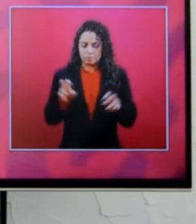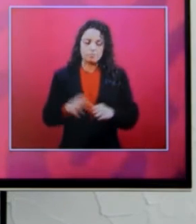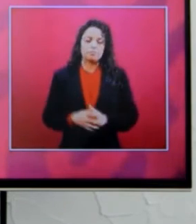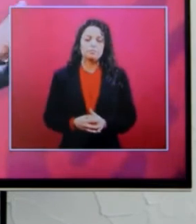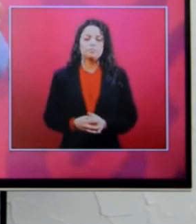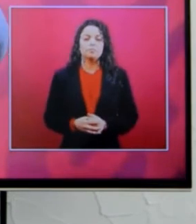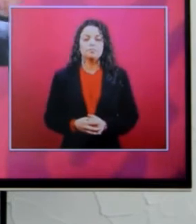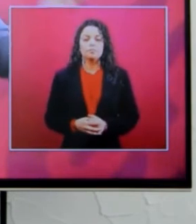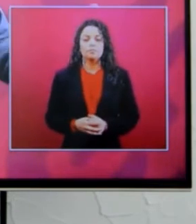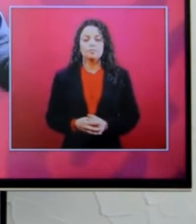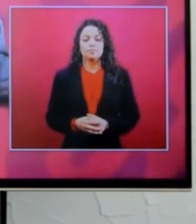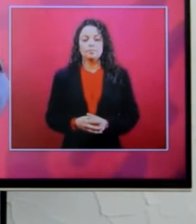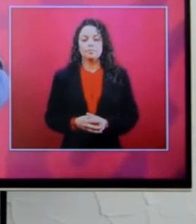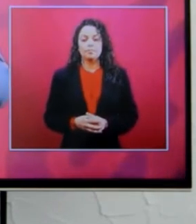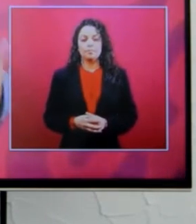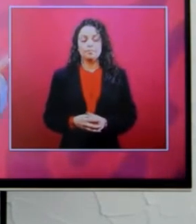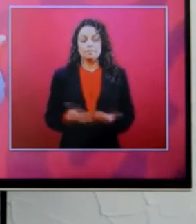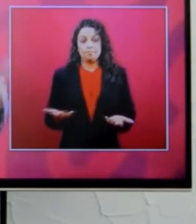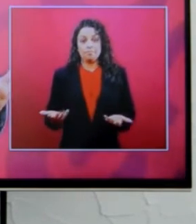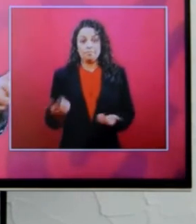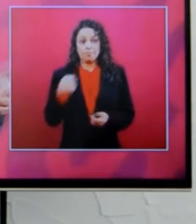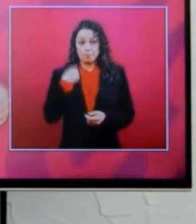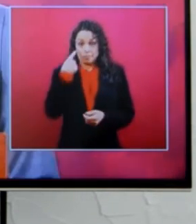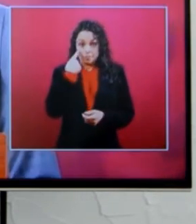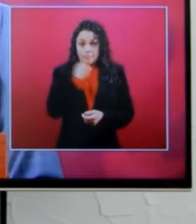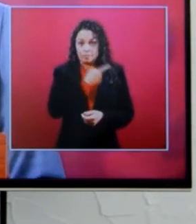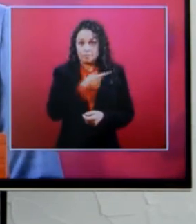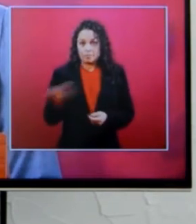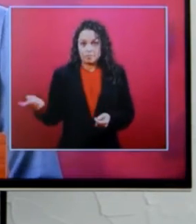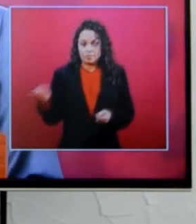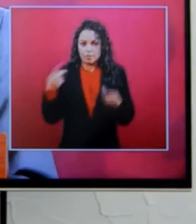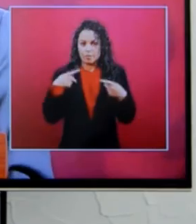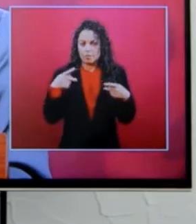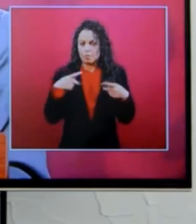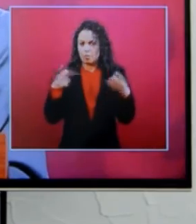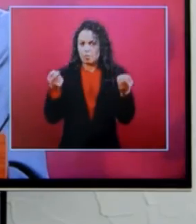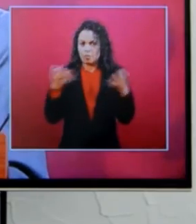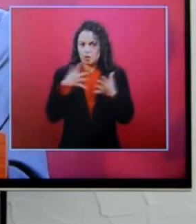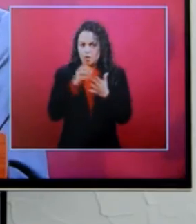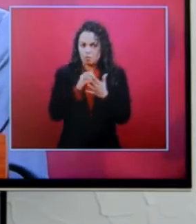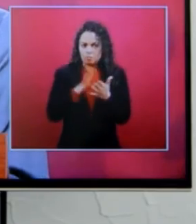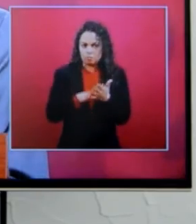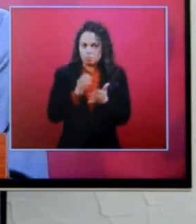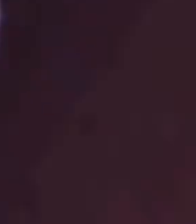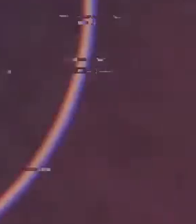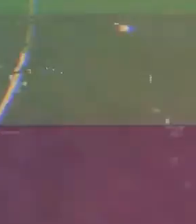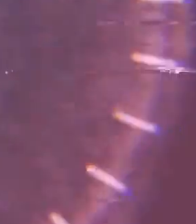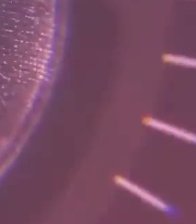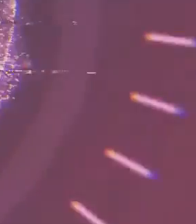máxima tribuna de la nación, que es el Palacio Nacional, que es la residencia oficial del presidente.